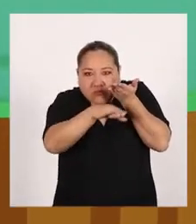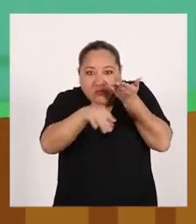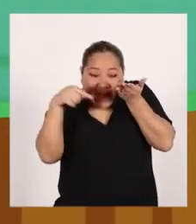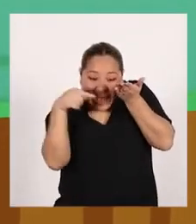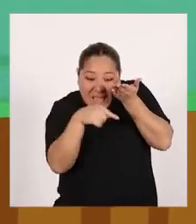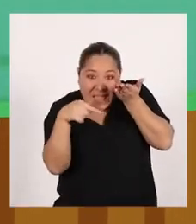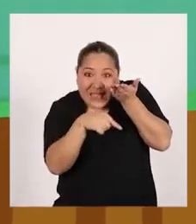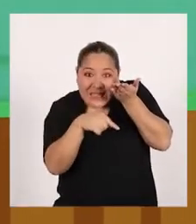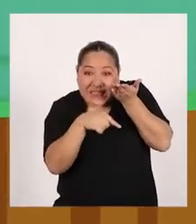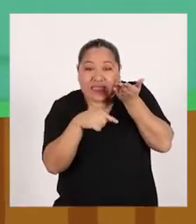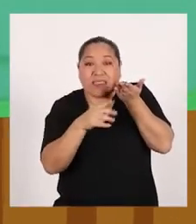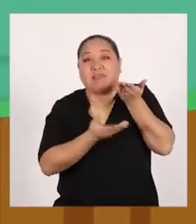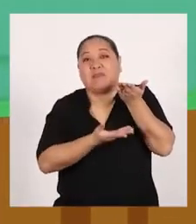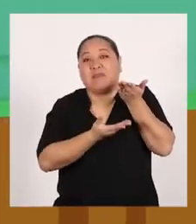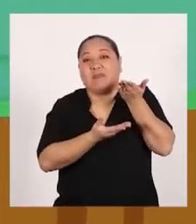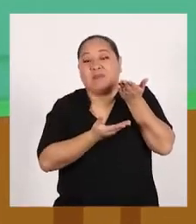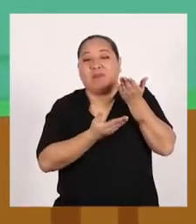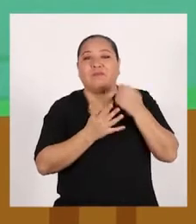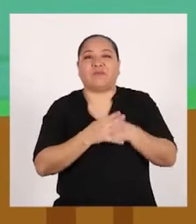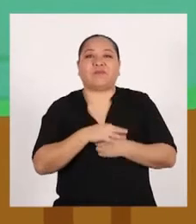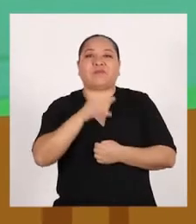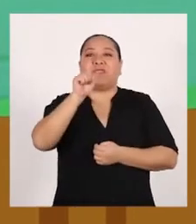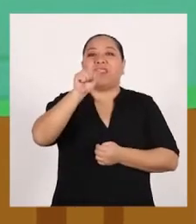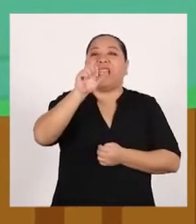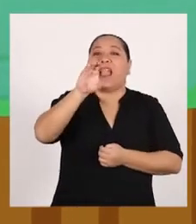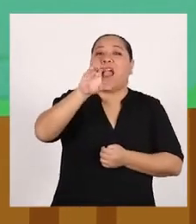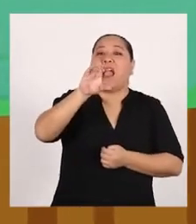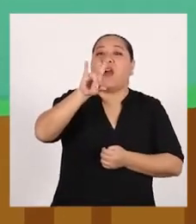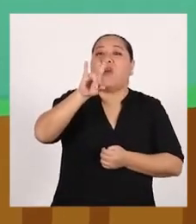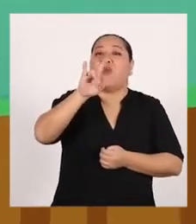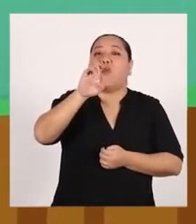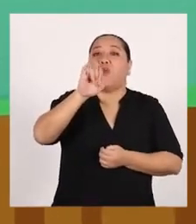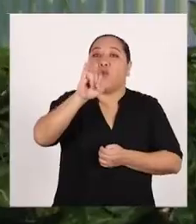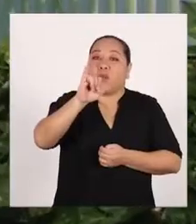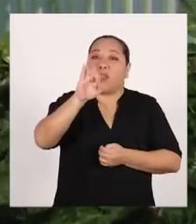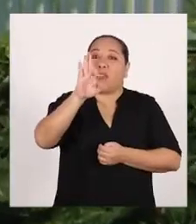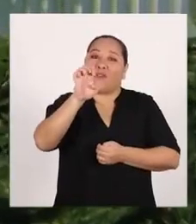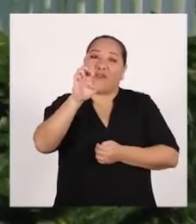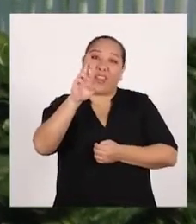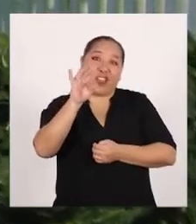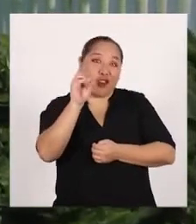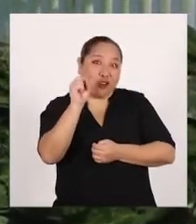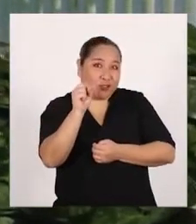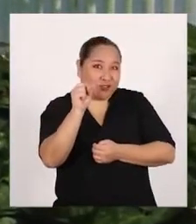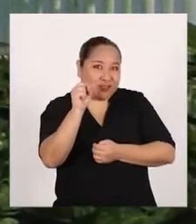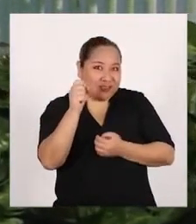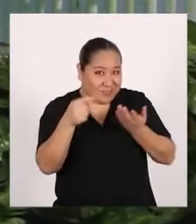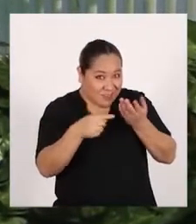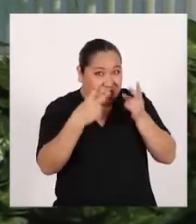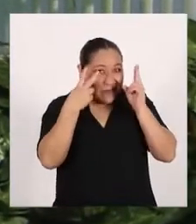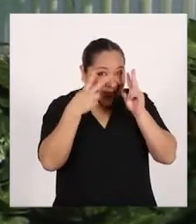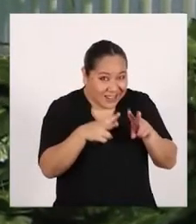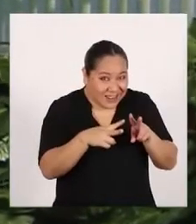en el suelo se llaman acuíferos ¿Vieron?